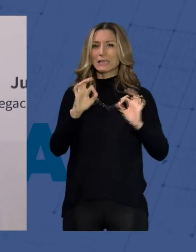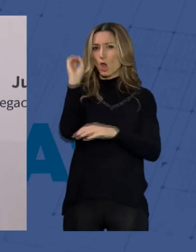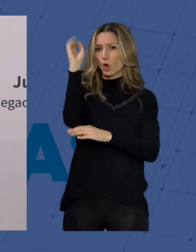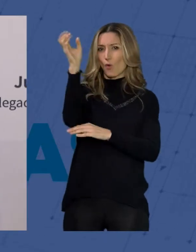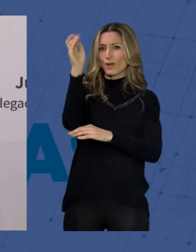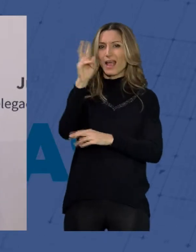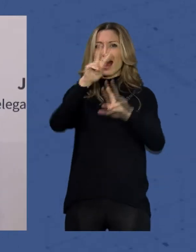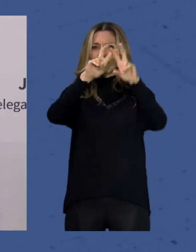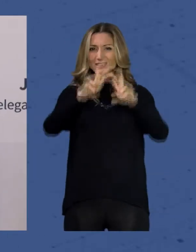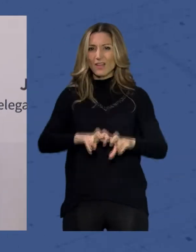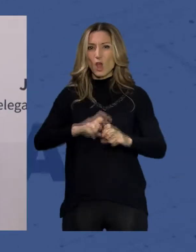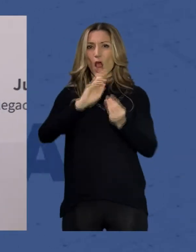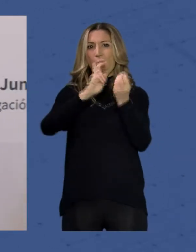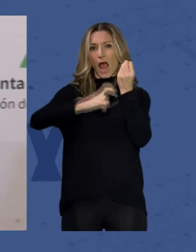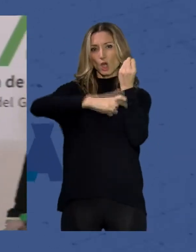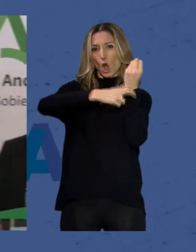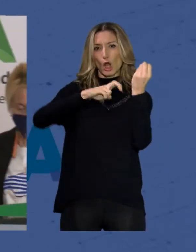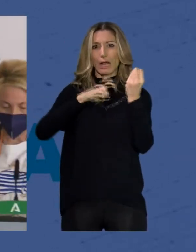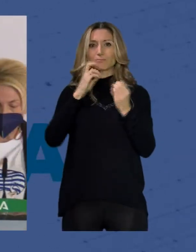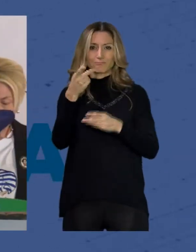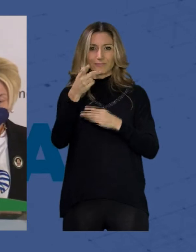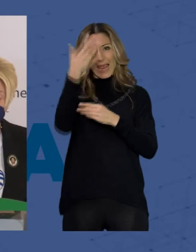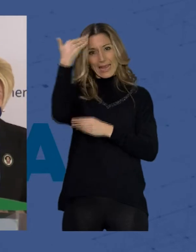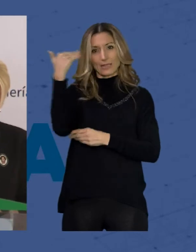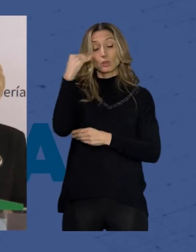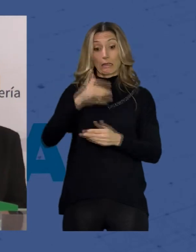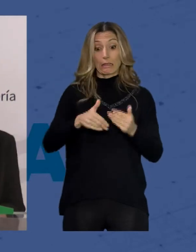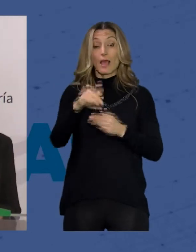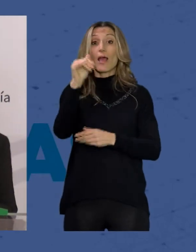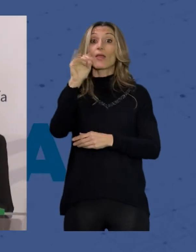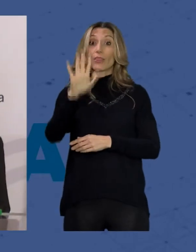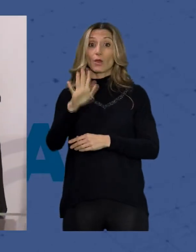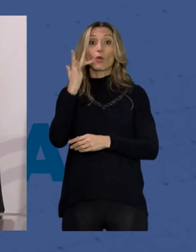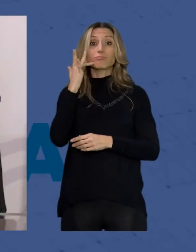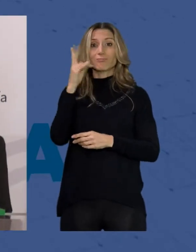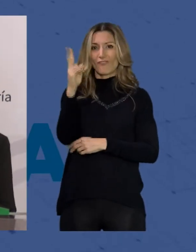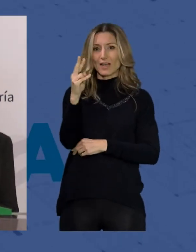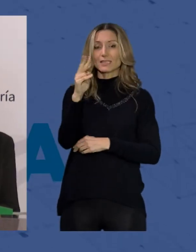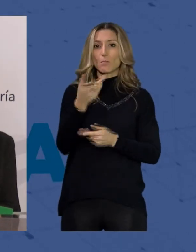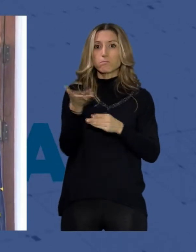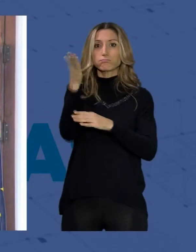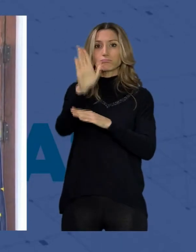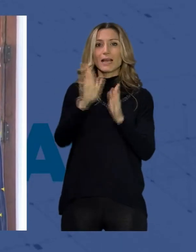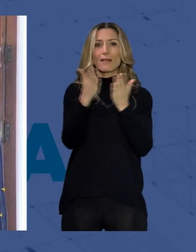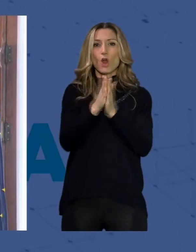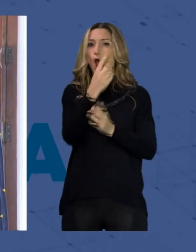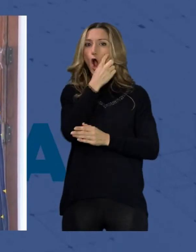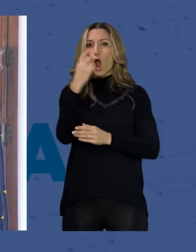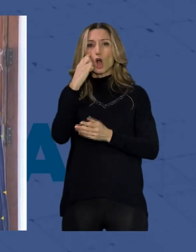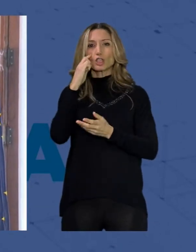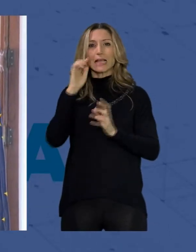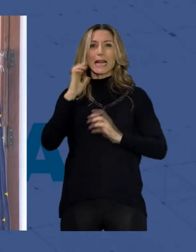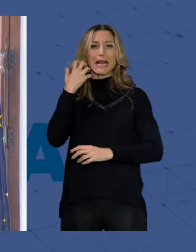investigación arqueológica en Egipto. El viernes día 5, se presentará el libro Ojos Rebeldes en la Biblioteca Villa